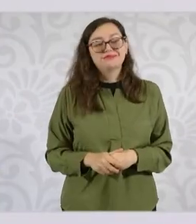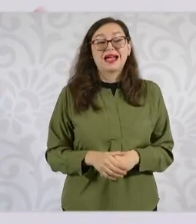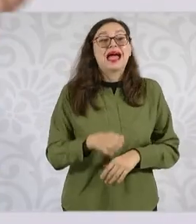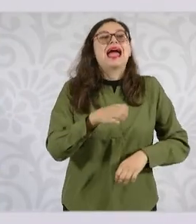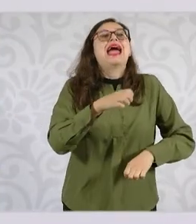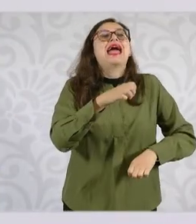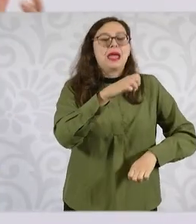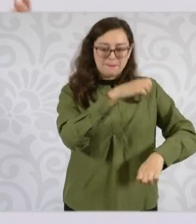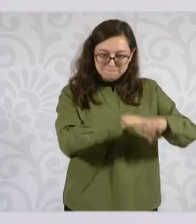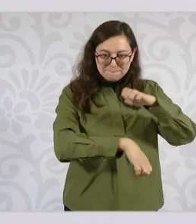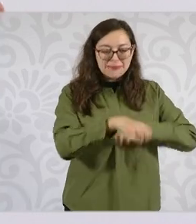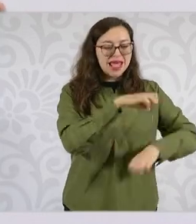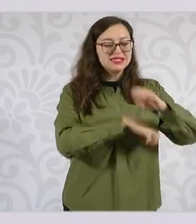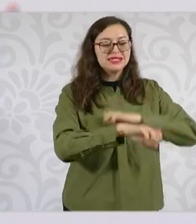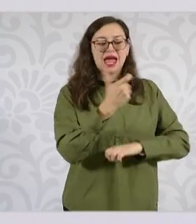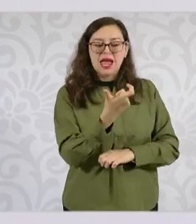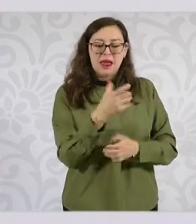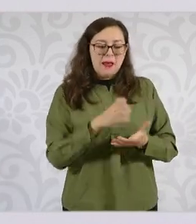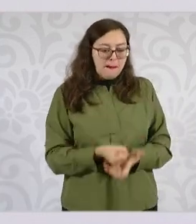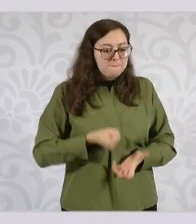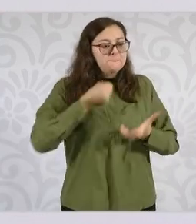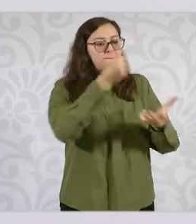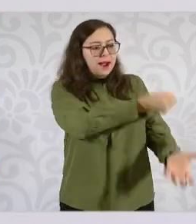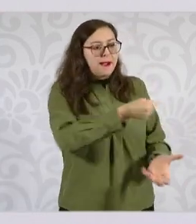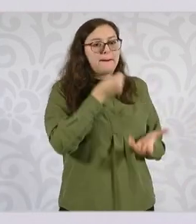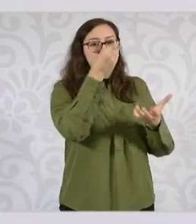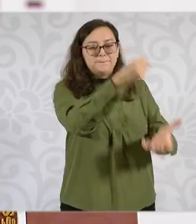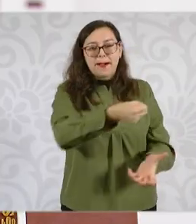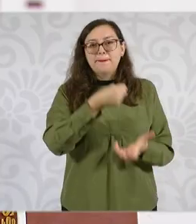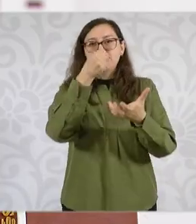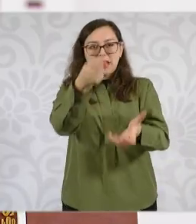inmobiliarias que incluso algunas de ellas quebraron